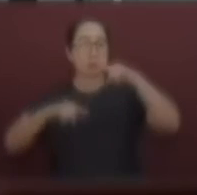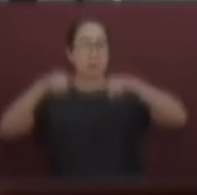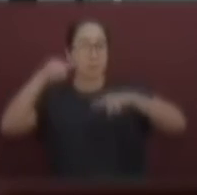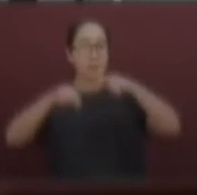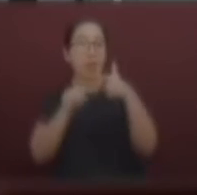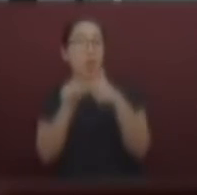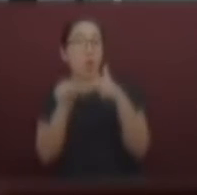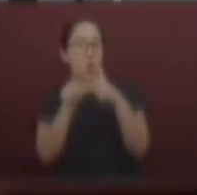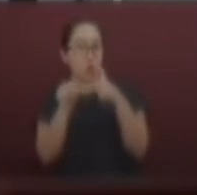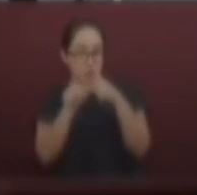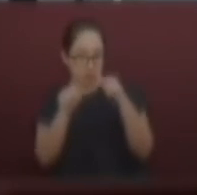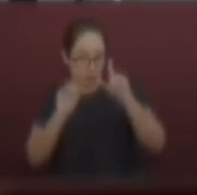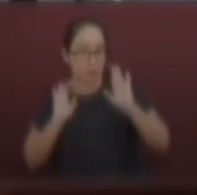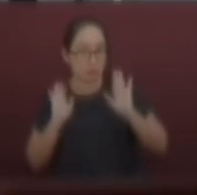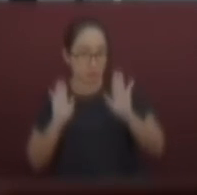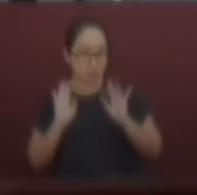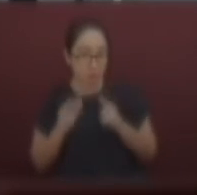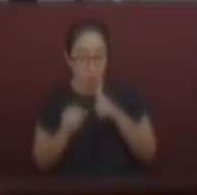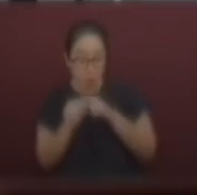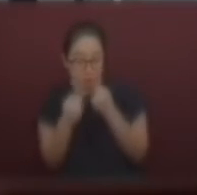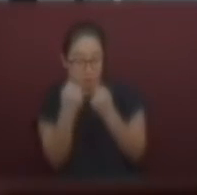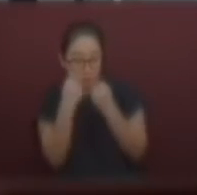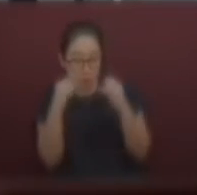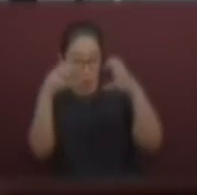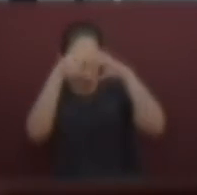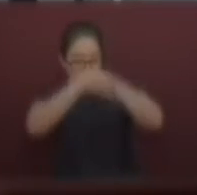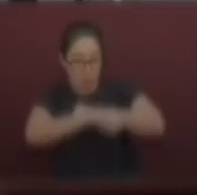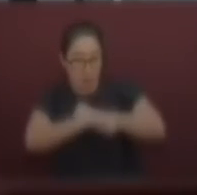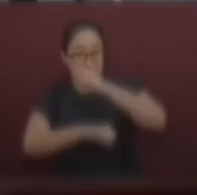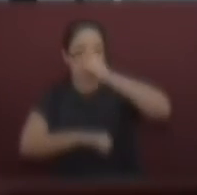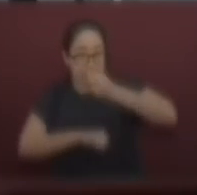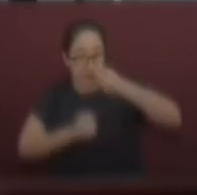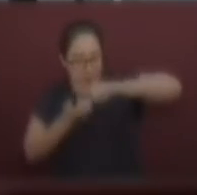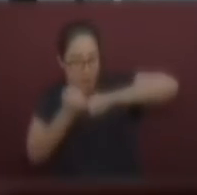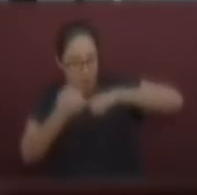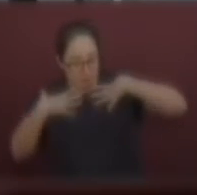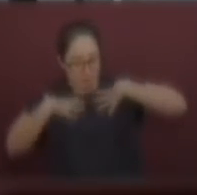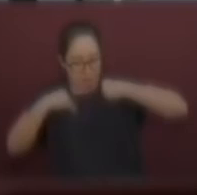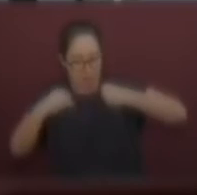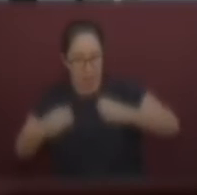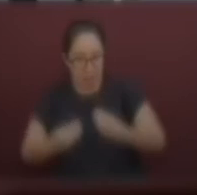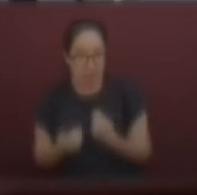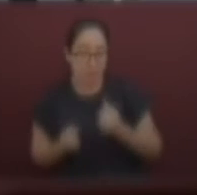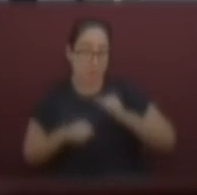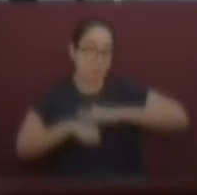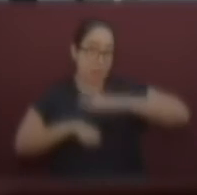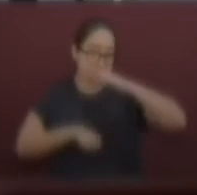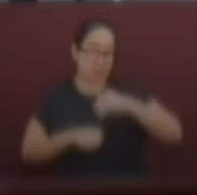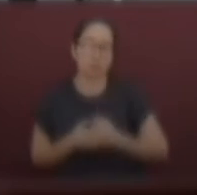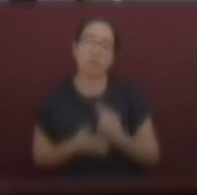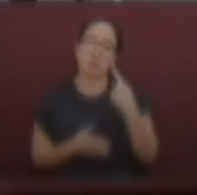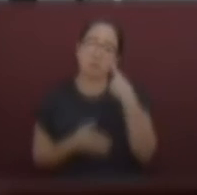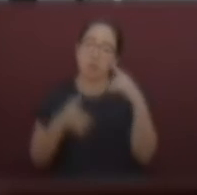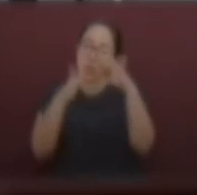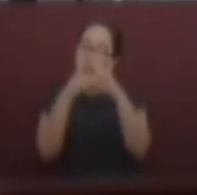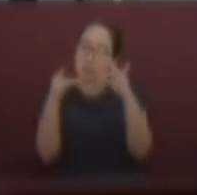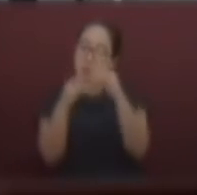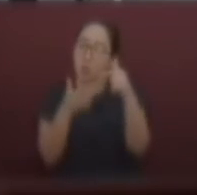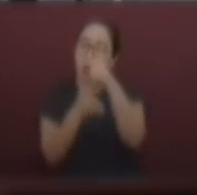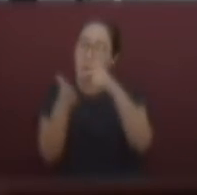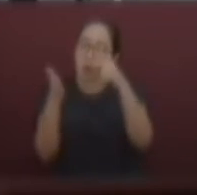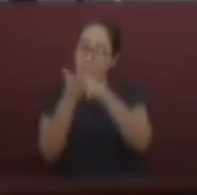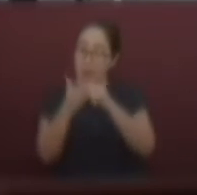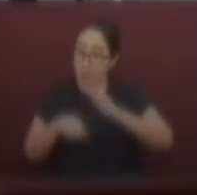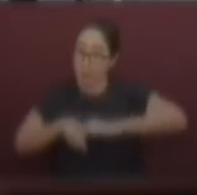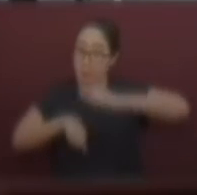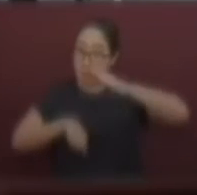intensidad del color. Así, entre más intenso es, mayor la transmisión. Miren ustedes. Les comento la situación